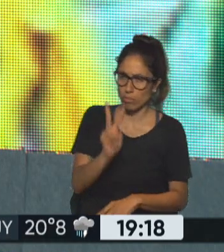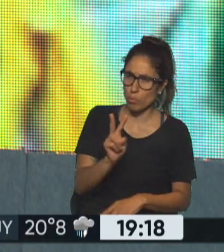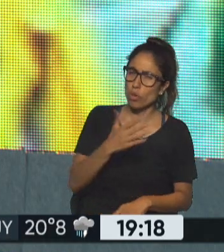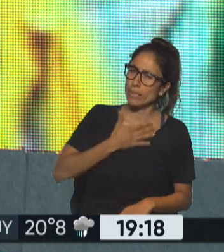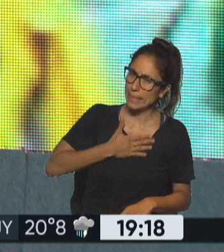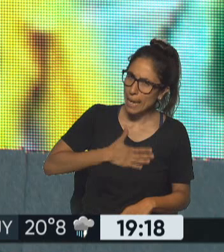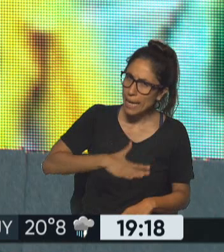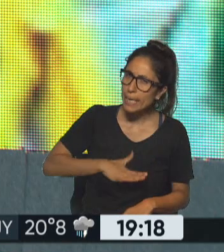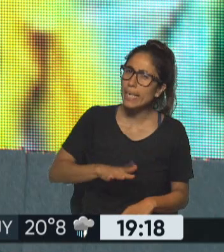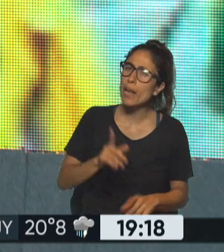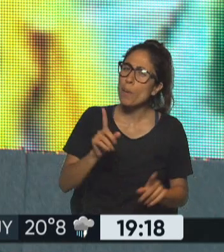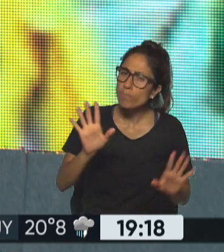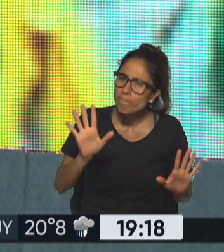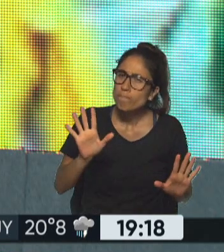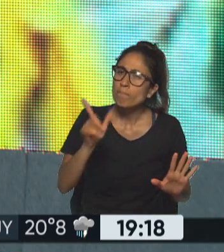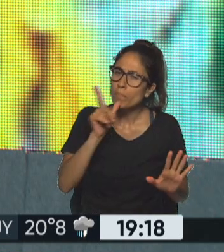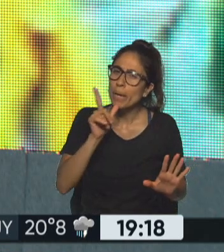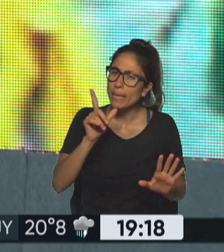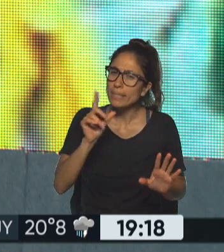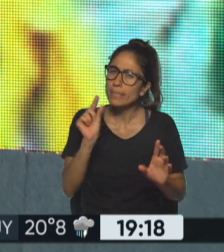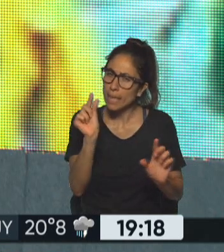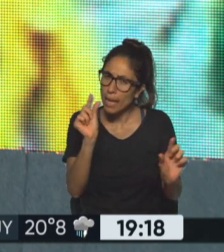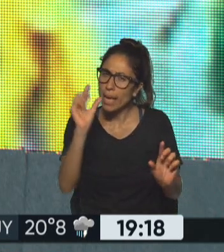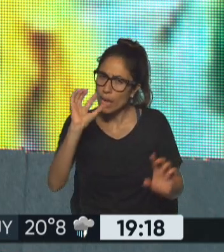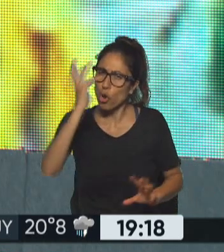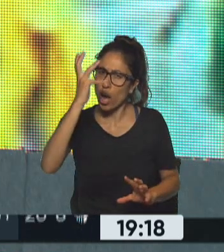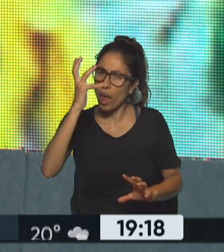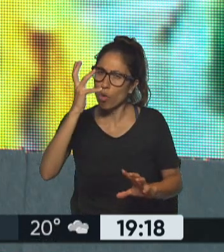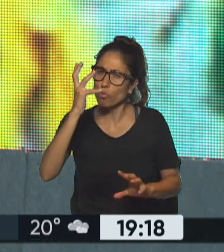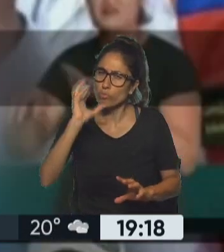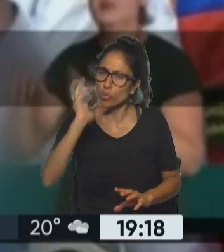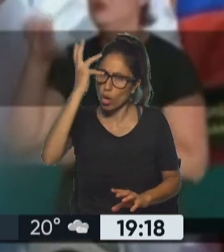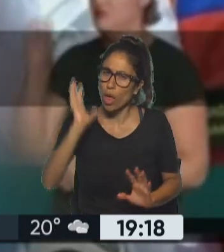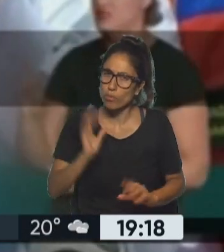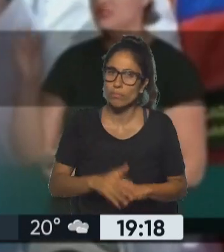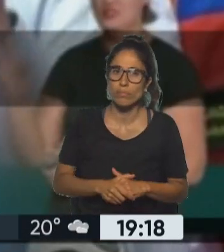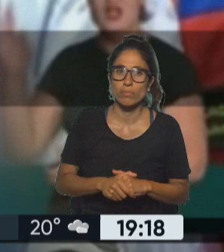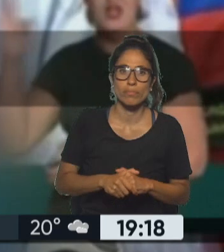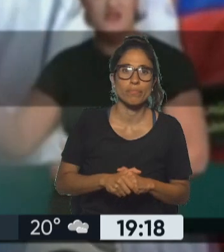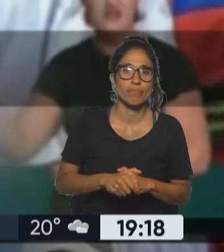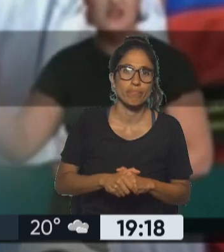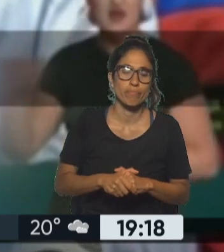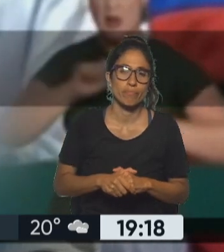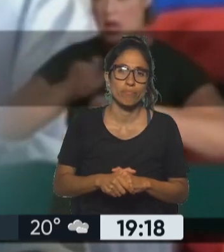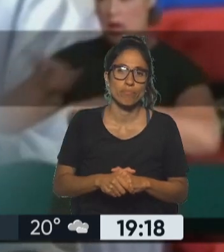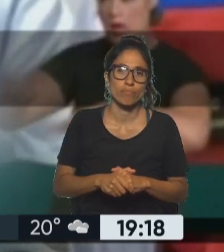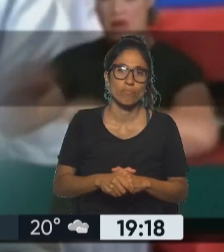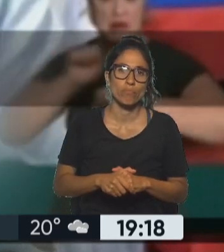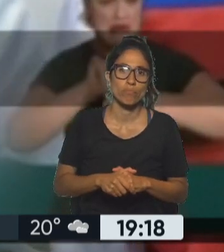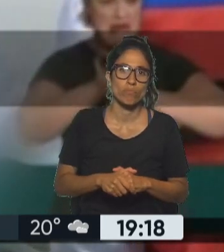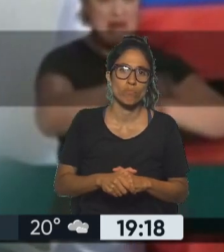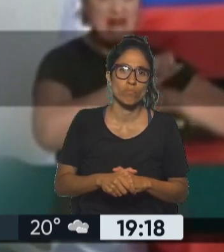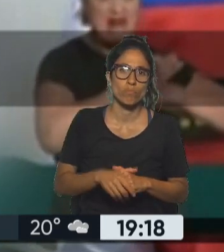vas a ver más enojado que muy pocas veces lo he visto de esa manera al presidente de Brasil como verdaderas como